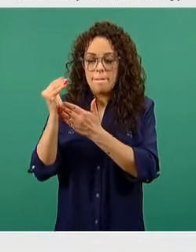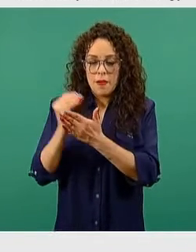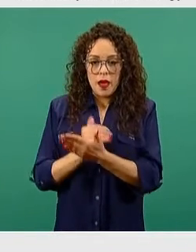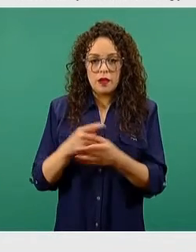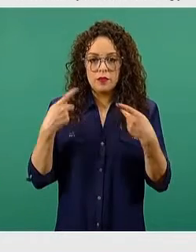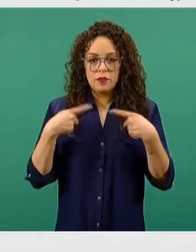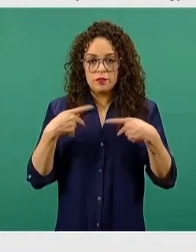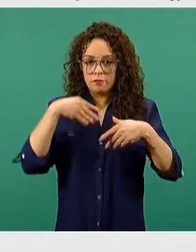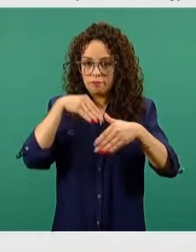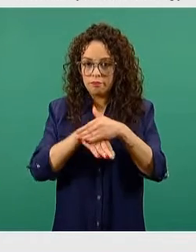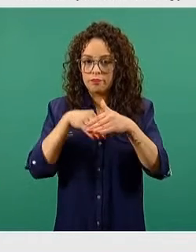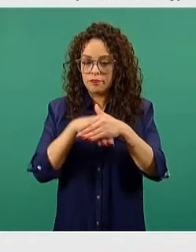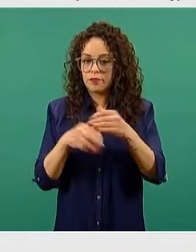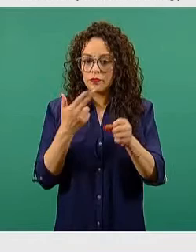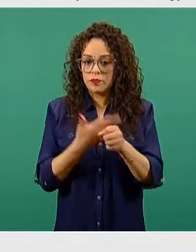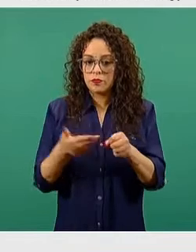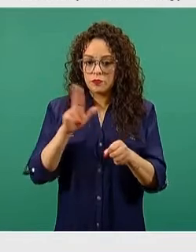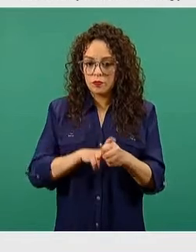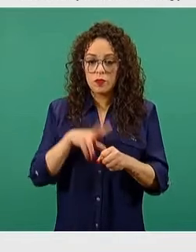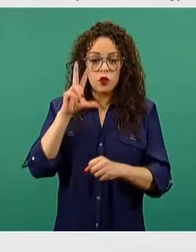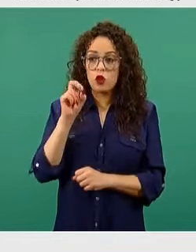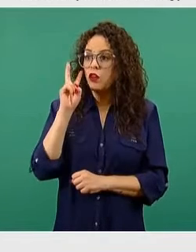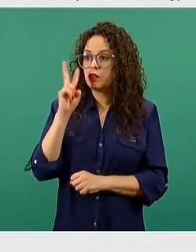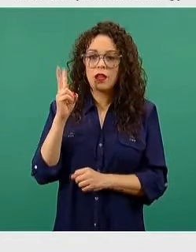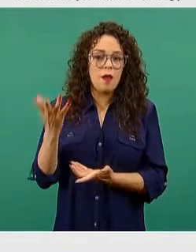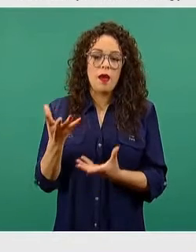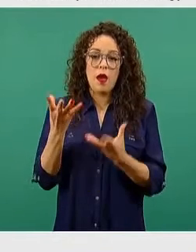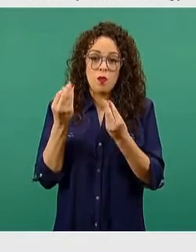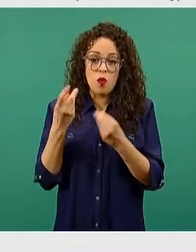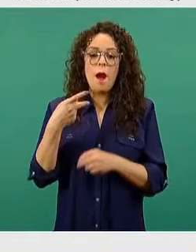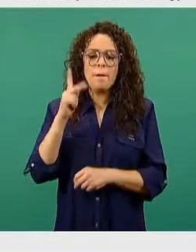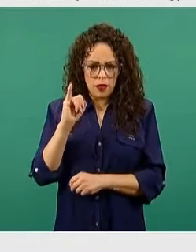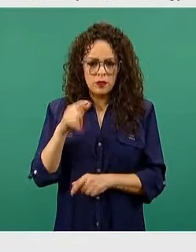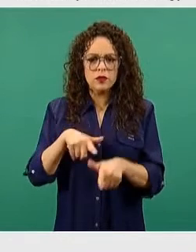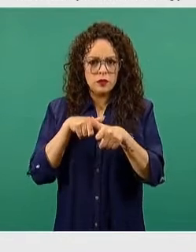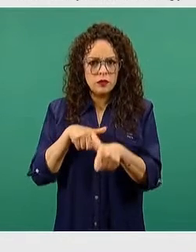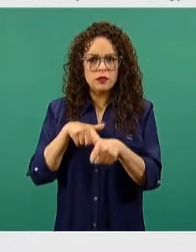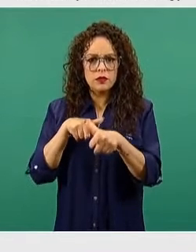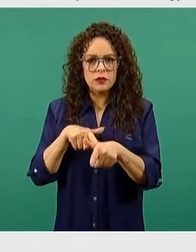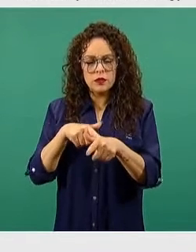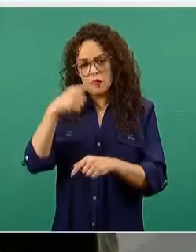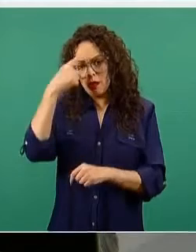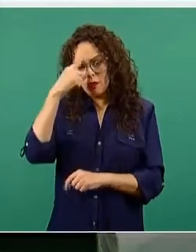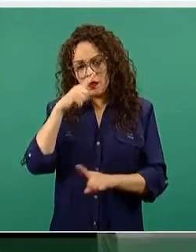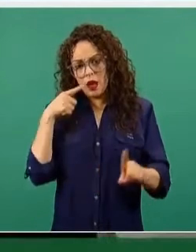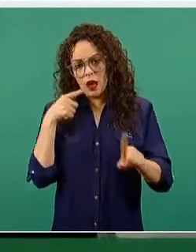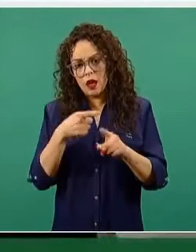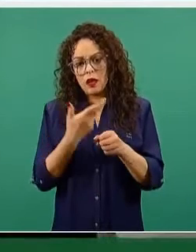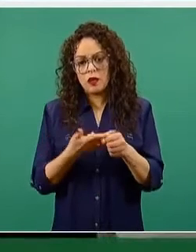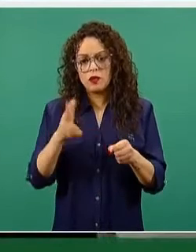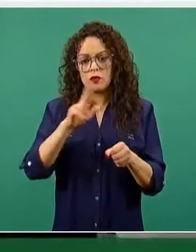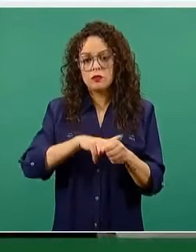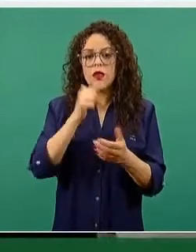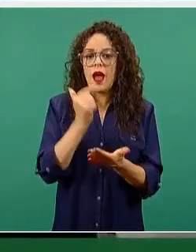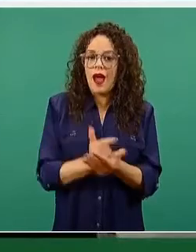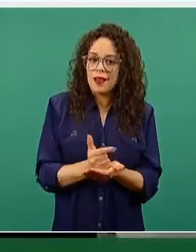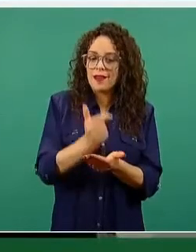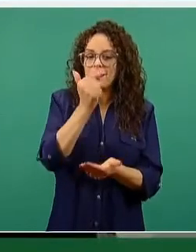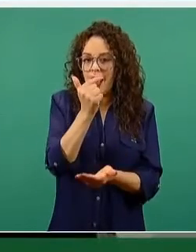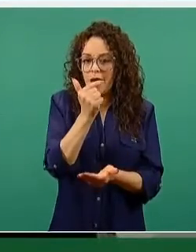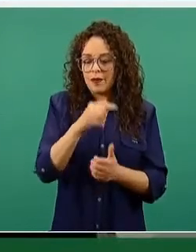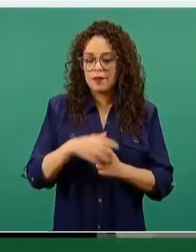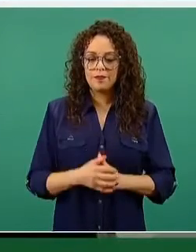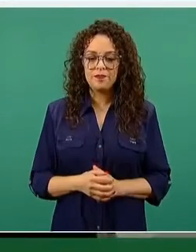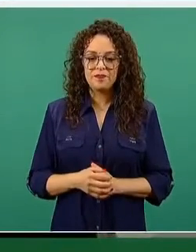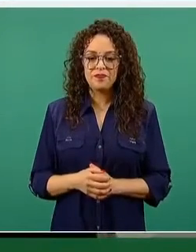la magnitud no se ve con la misma pendiente, pero sí es continuo para el caso de hospitalizaciones graves. Entonces, con